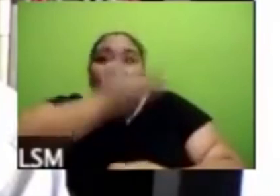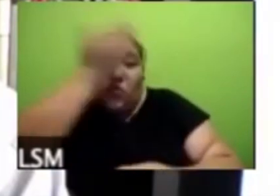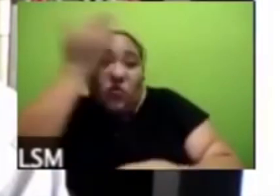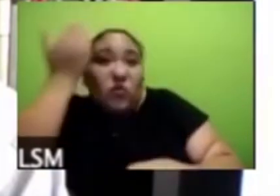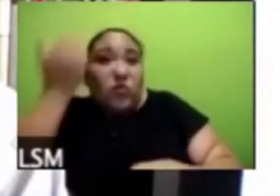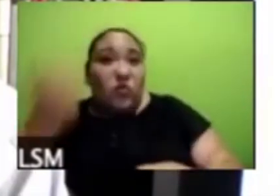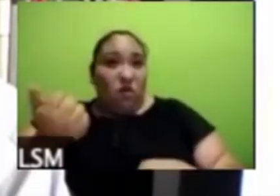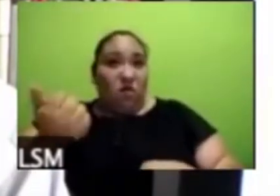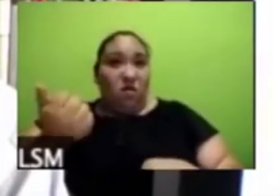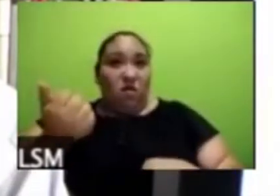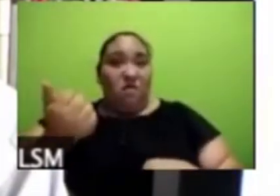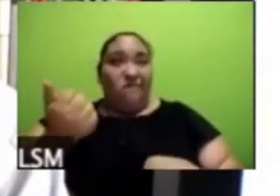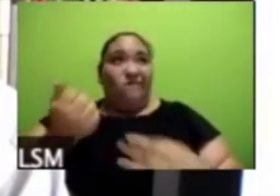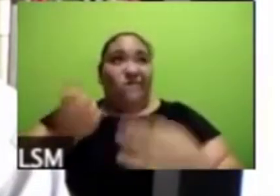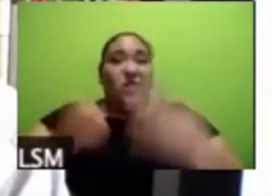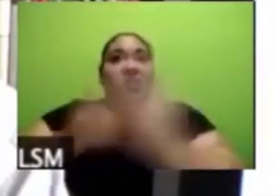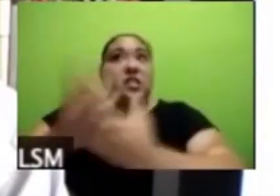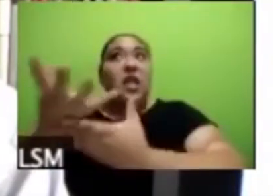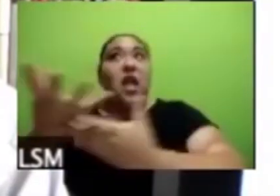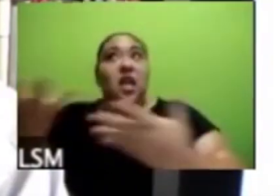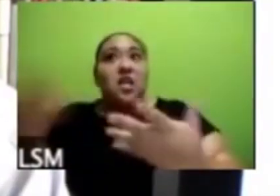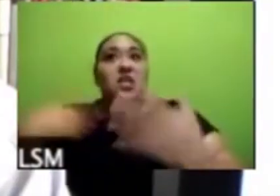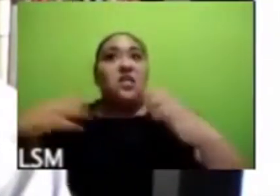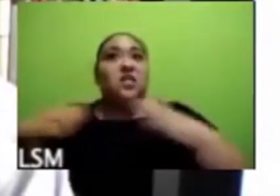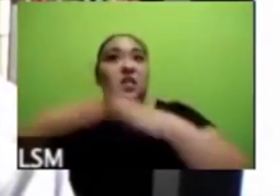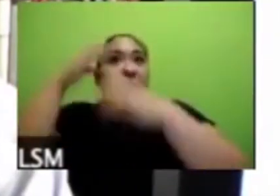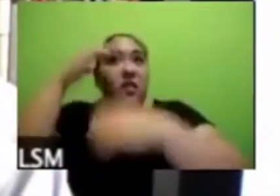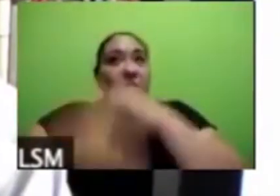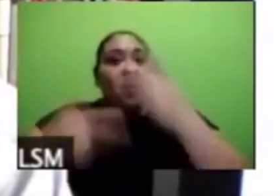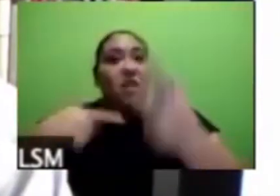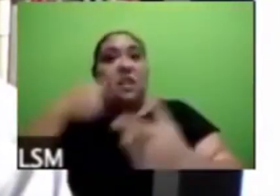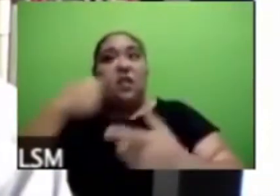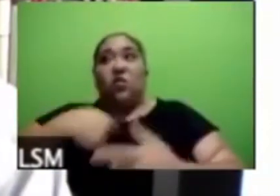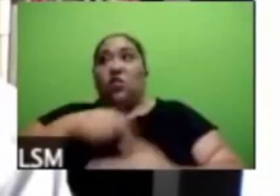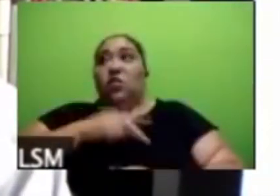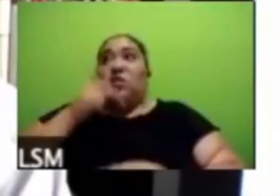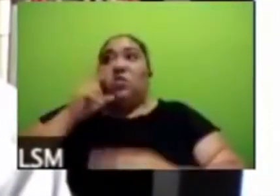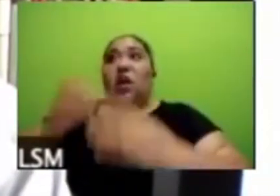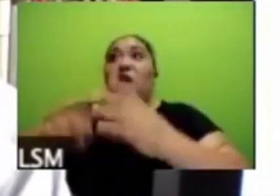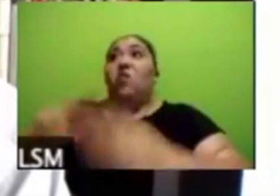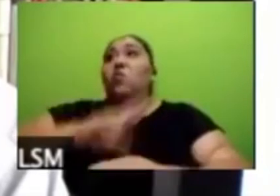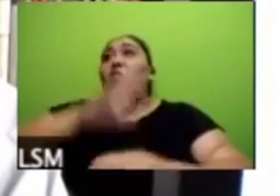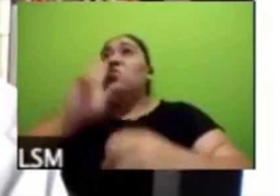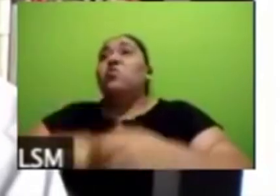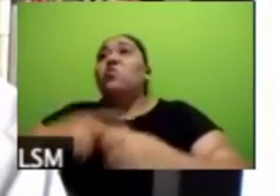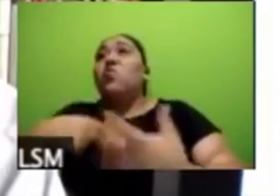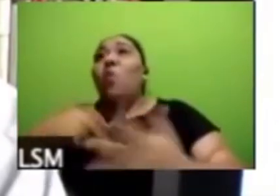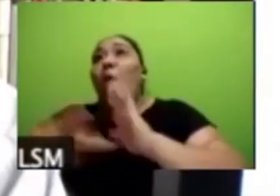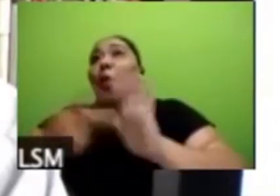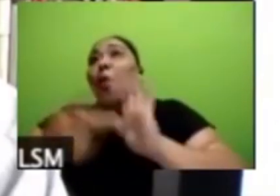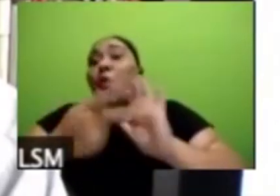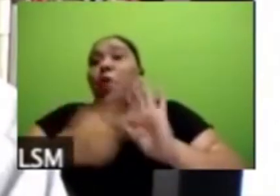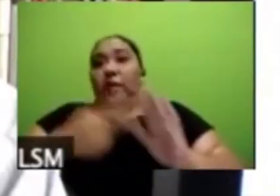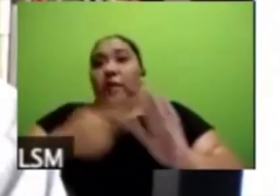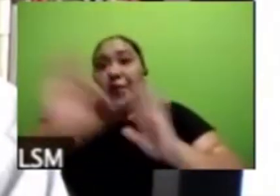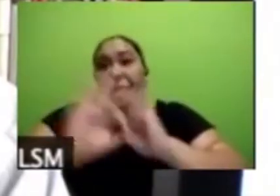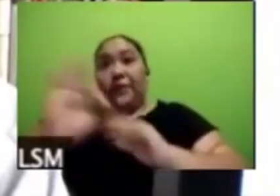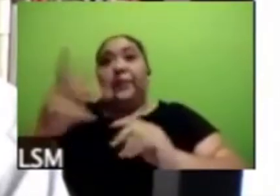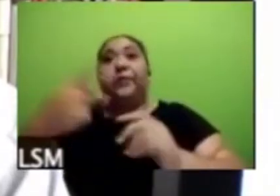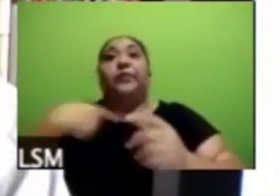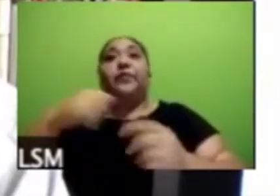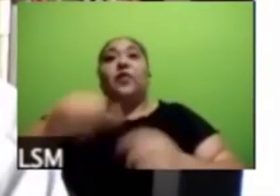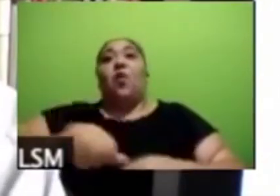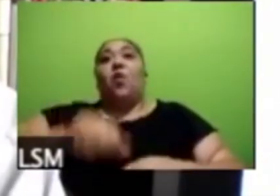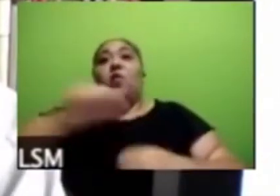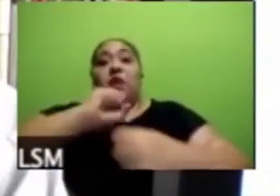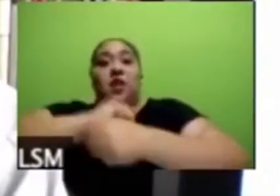normalidad ya estemos exentos de ella si por alguna razón el COVID como algunos dicen llegó